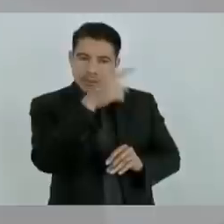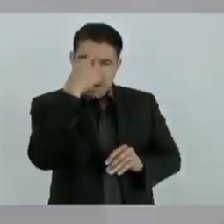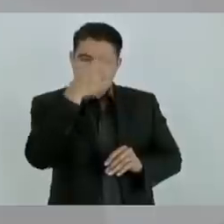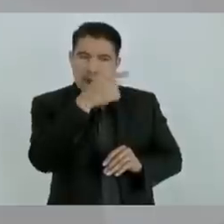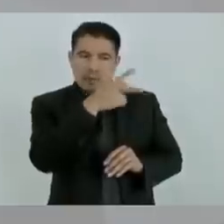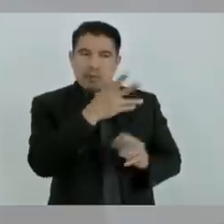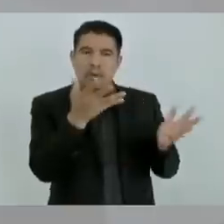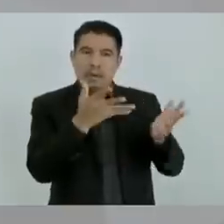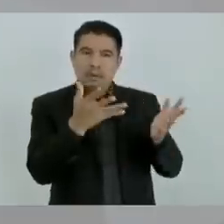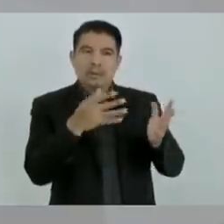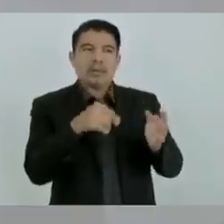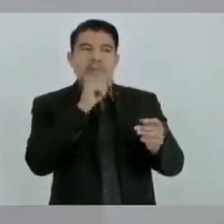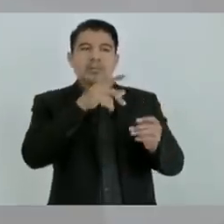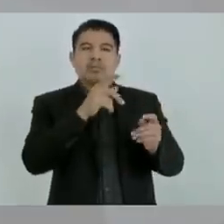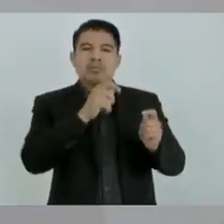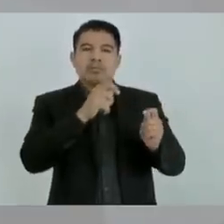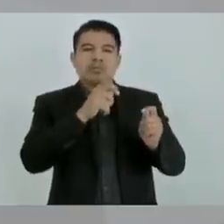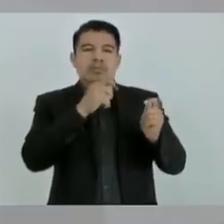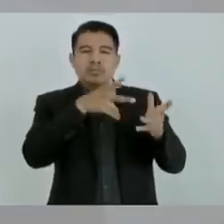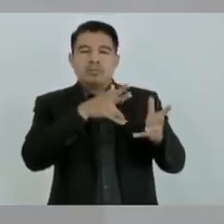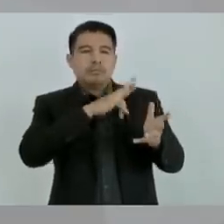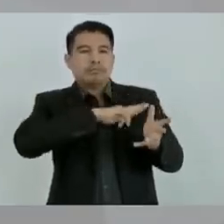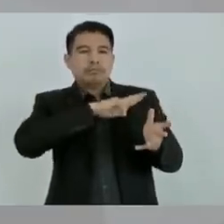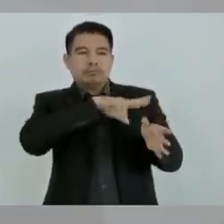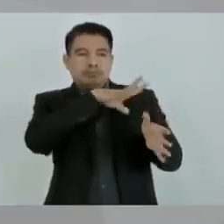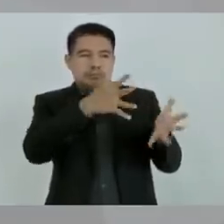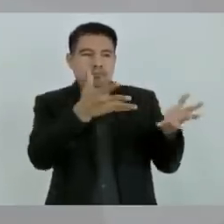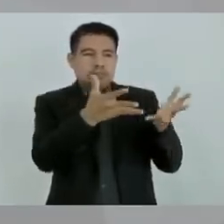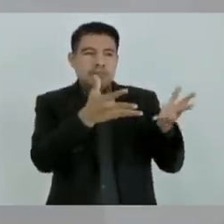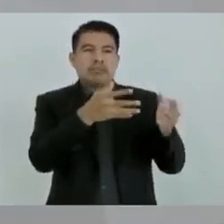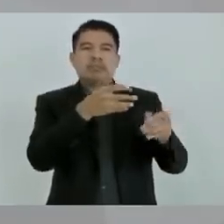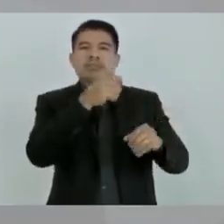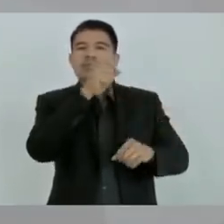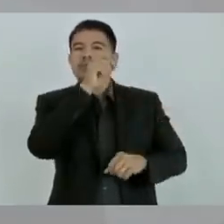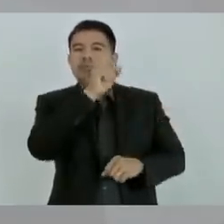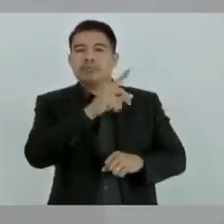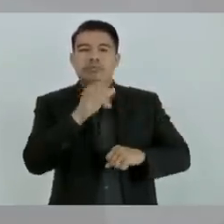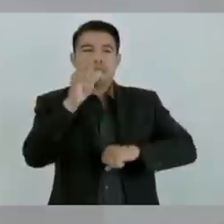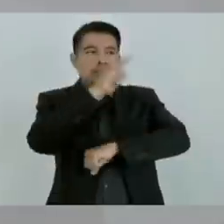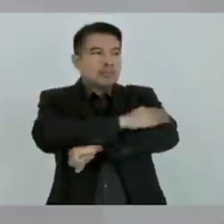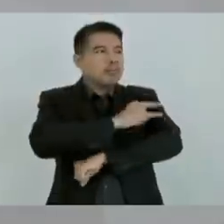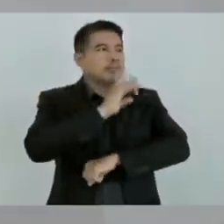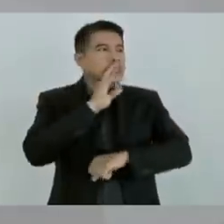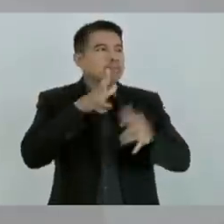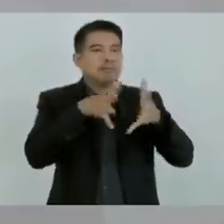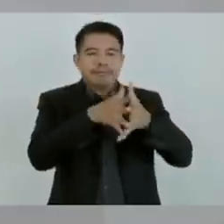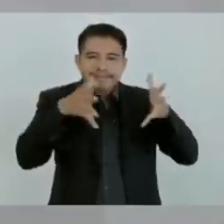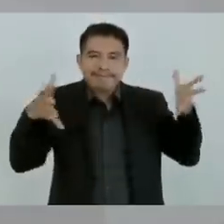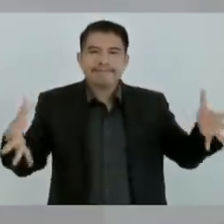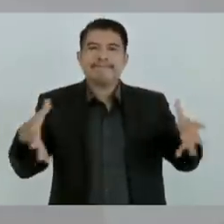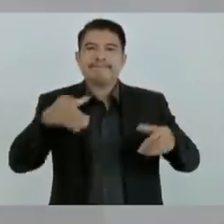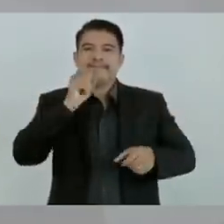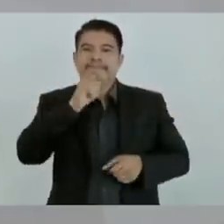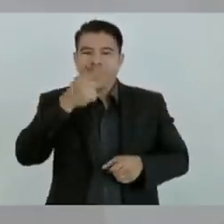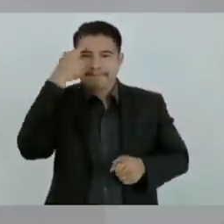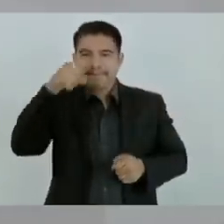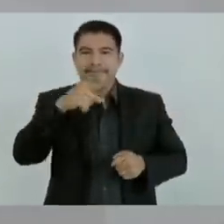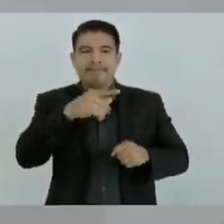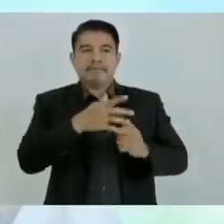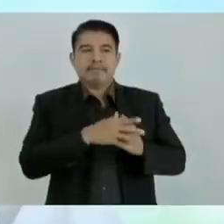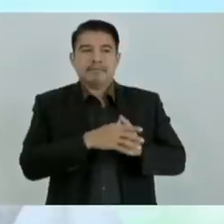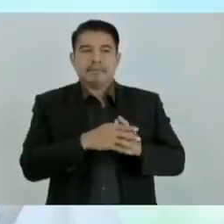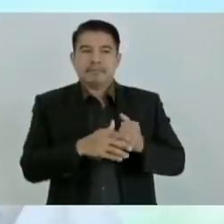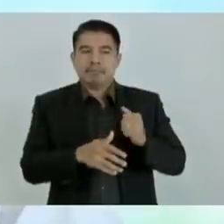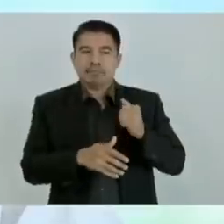con el concesionario, para que lo modernicen. Si ellos no